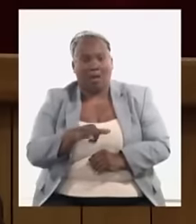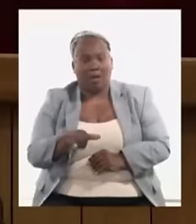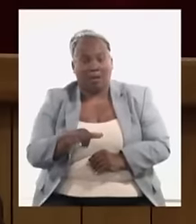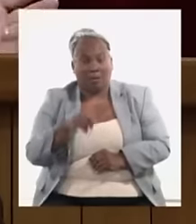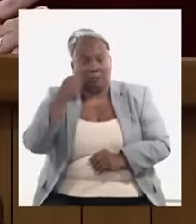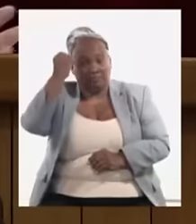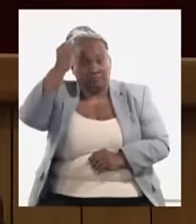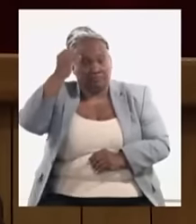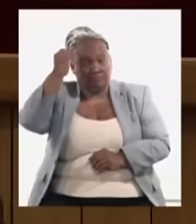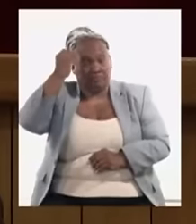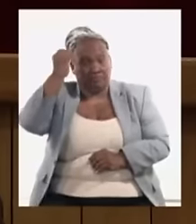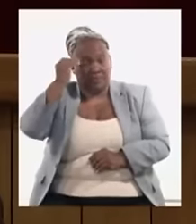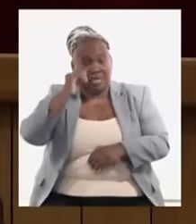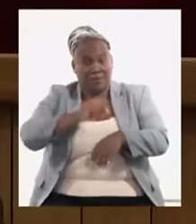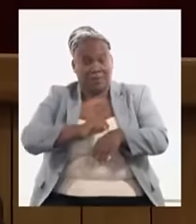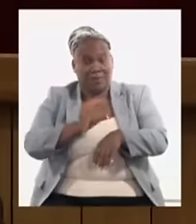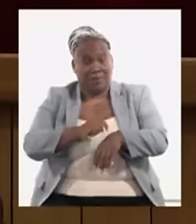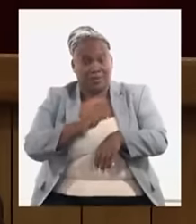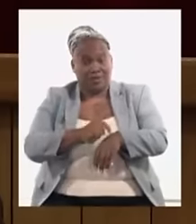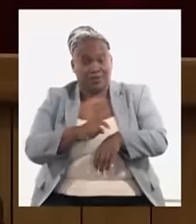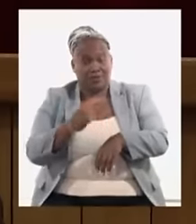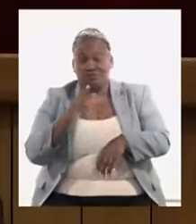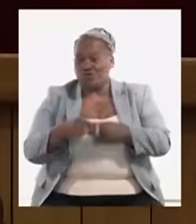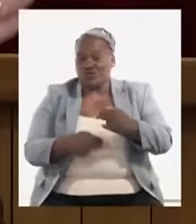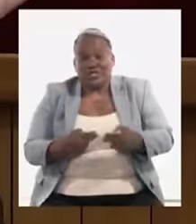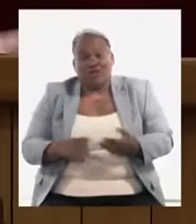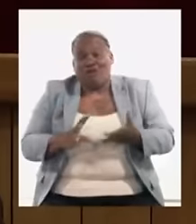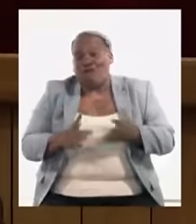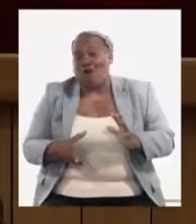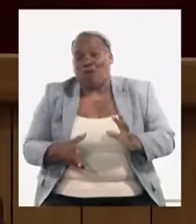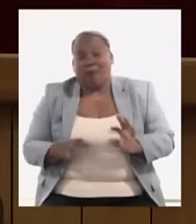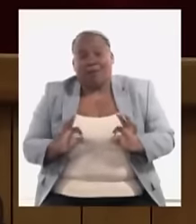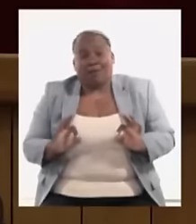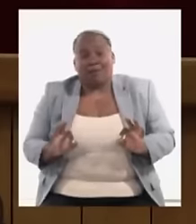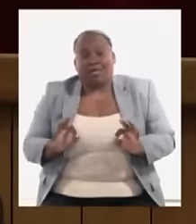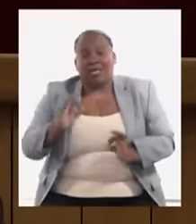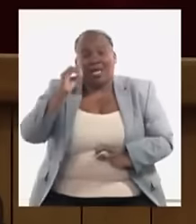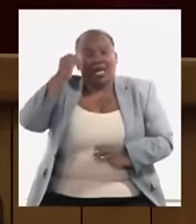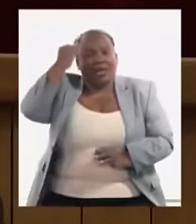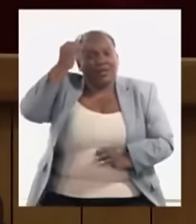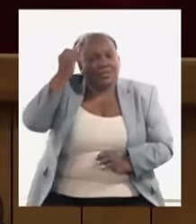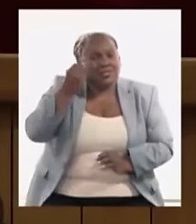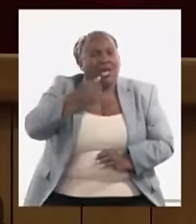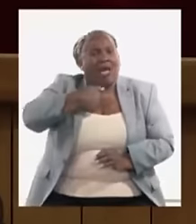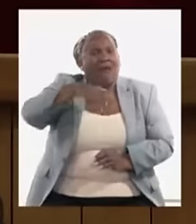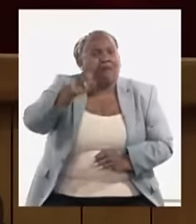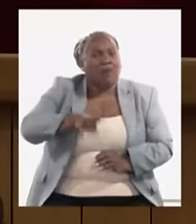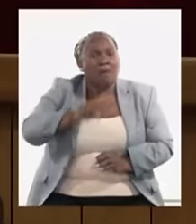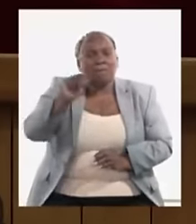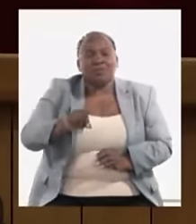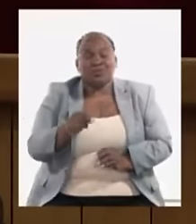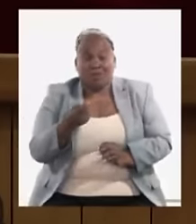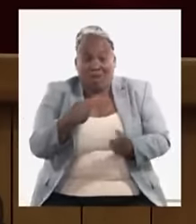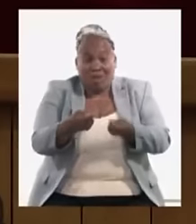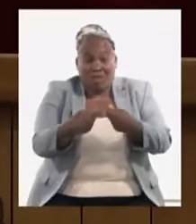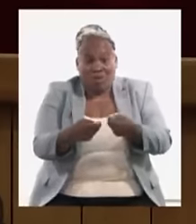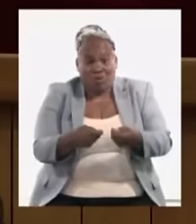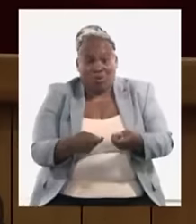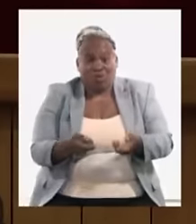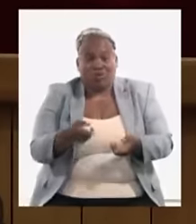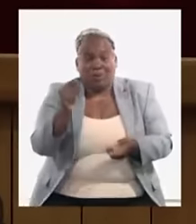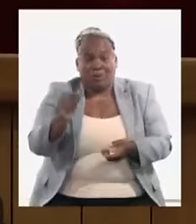considerado que en su momento no se hizo así de que evaluar aquellas personas que tienen negocios que son